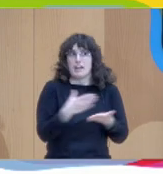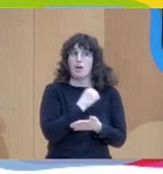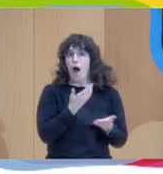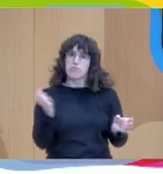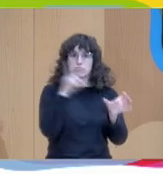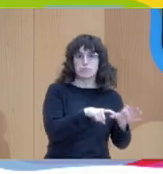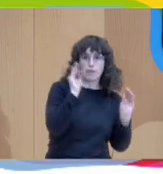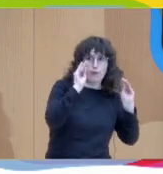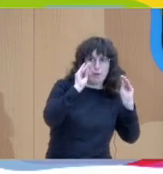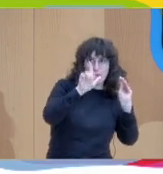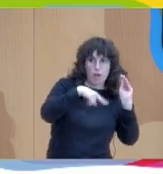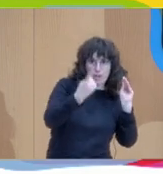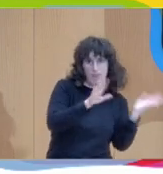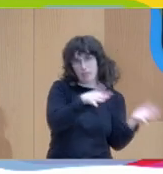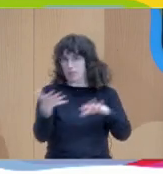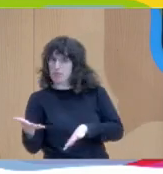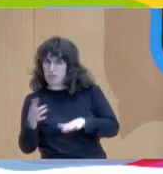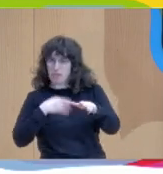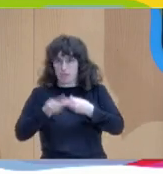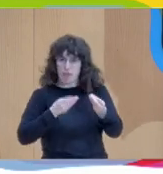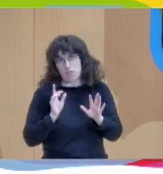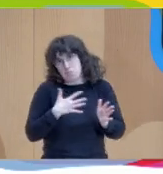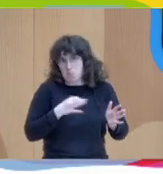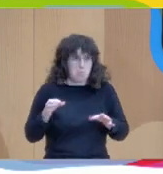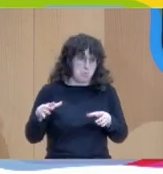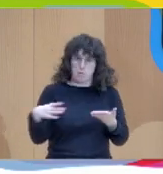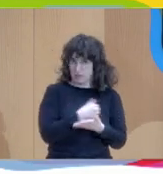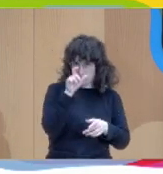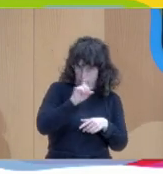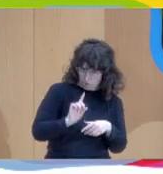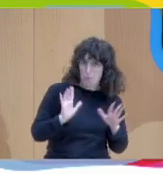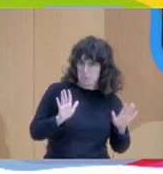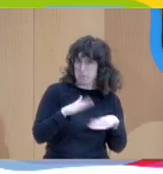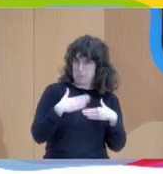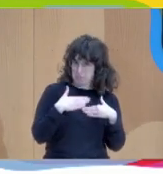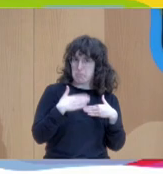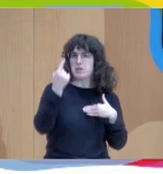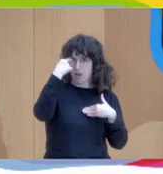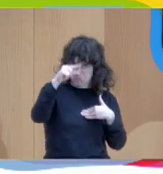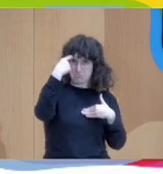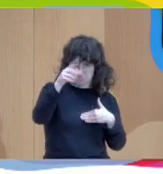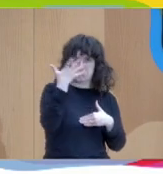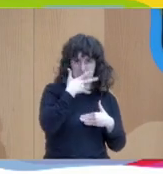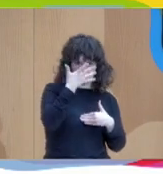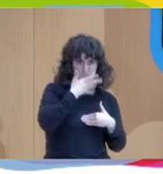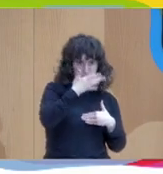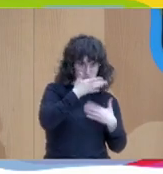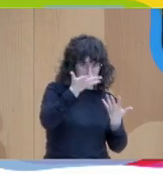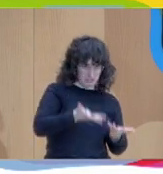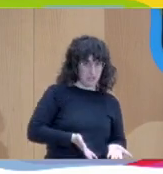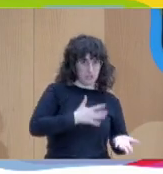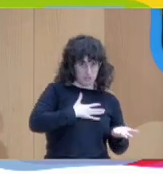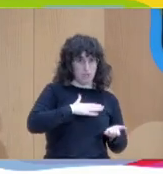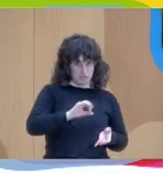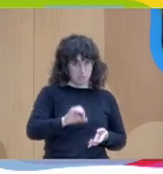llegar a aplicarlo pero sí por lo menos van a ser conscientes van a conocerlo y van a estar abiertos a que otros profesionales que sí que estamos formados